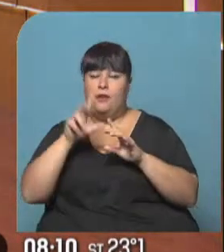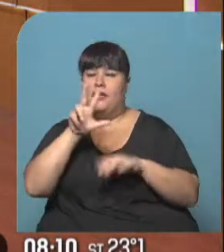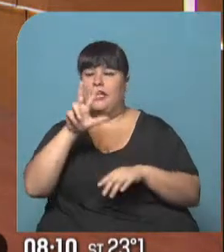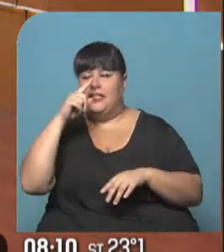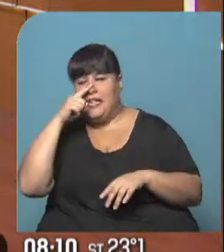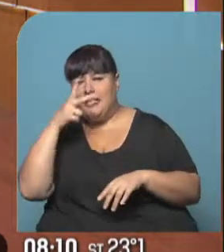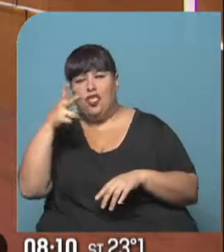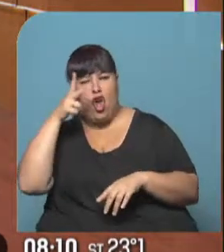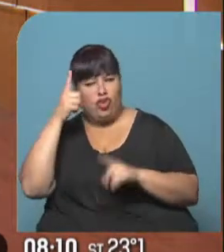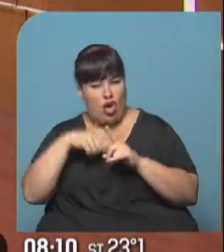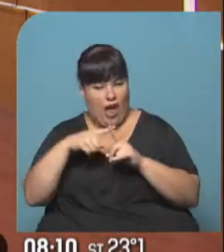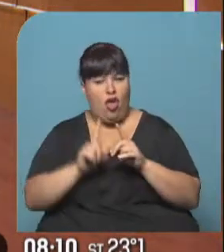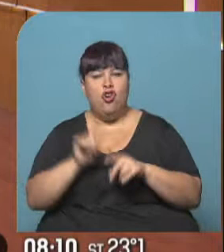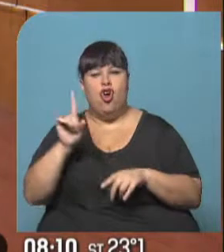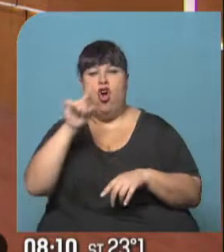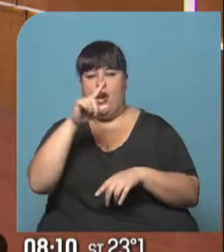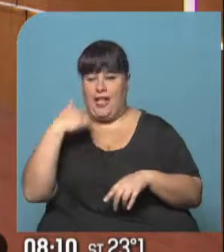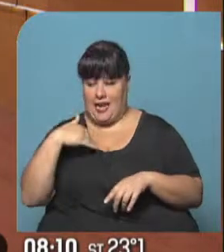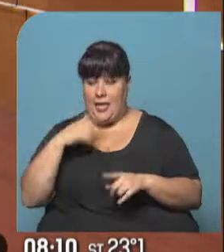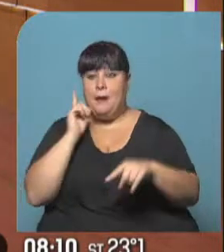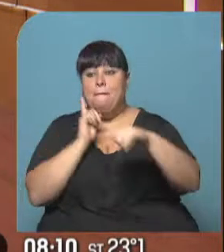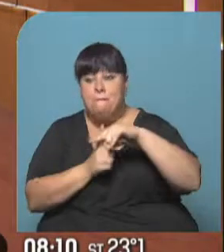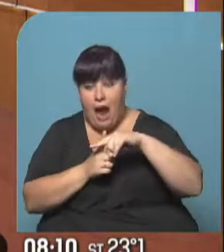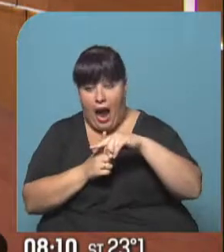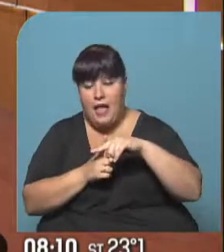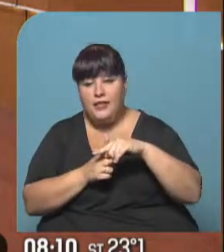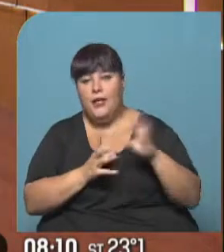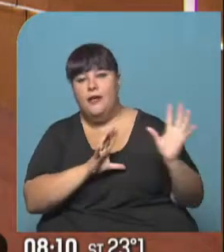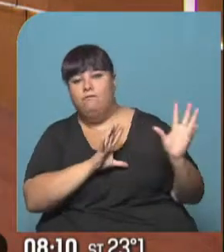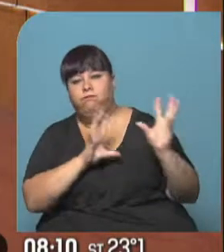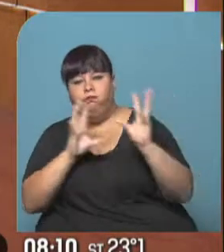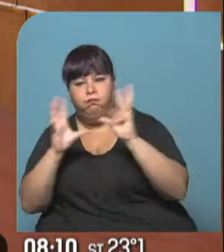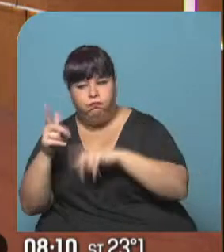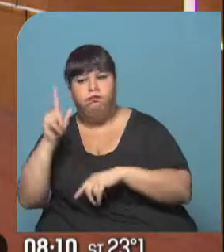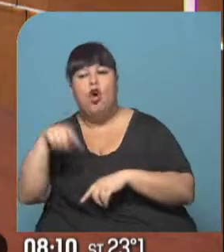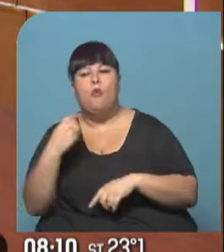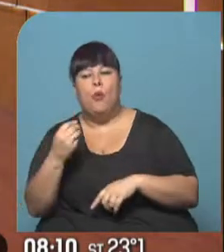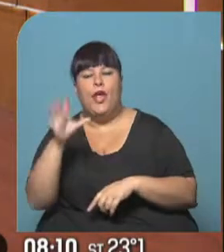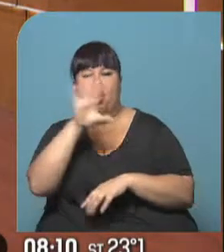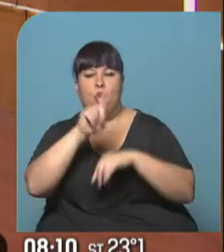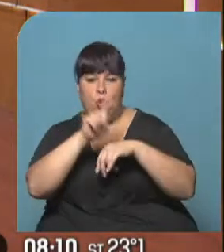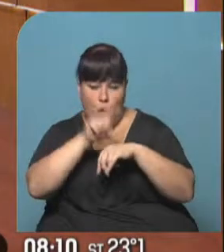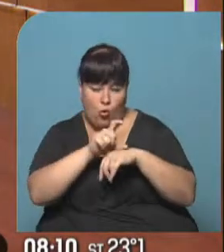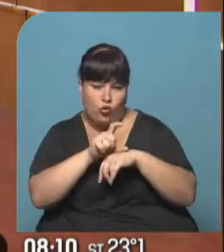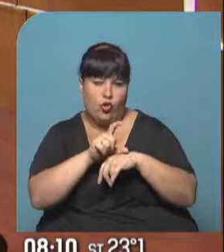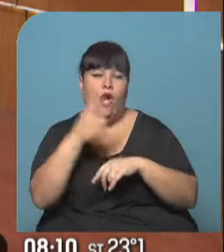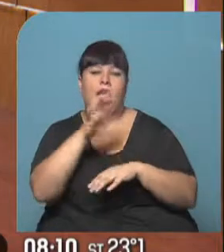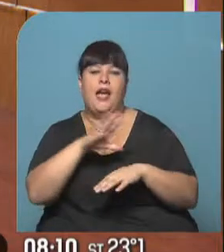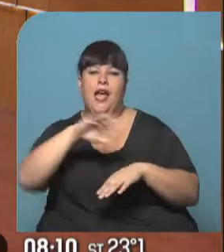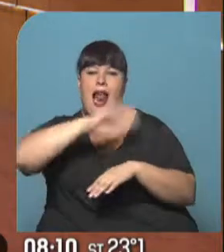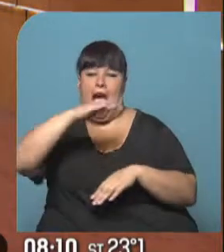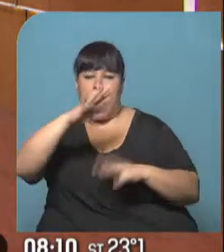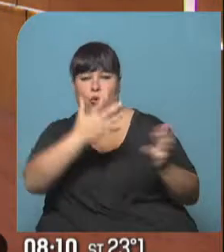37 a 38 grados sobre el noroeste argentino y sumado a esto ingresan perturbaciones a través de la región de Cuyo, a través de la región